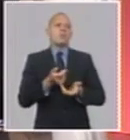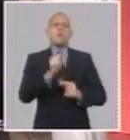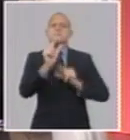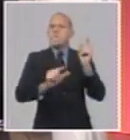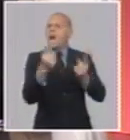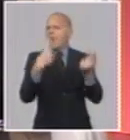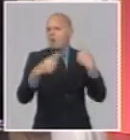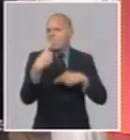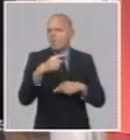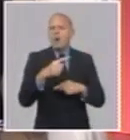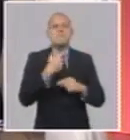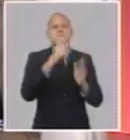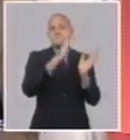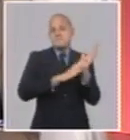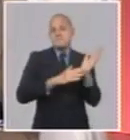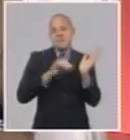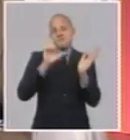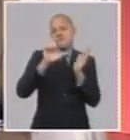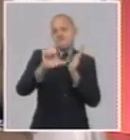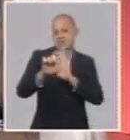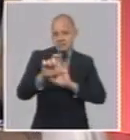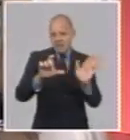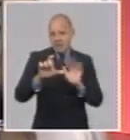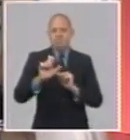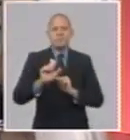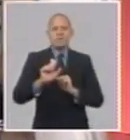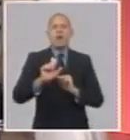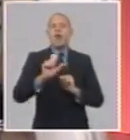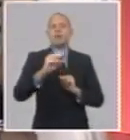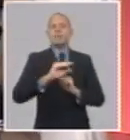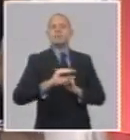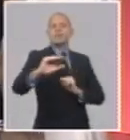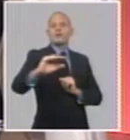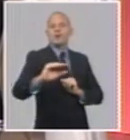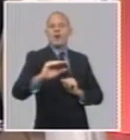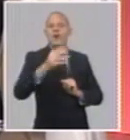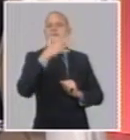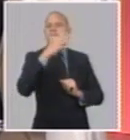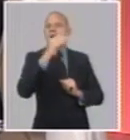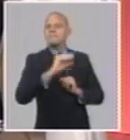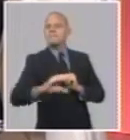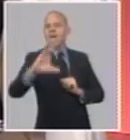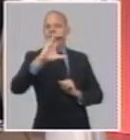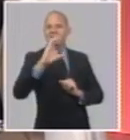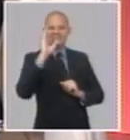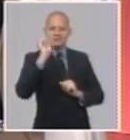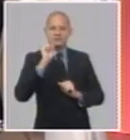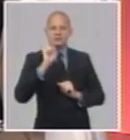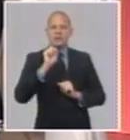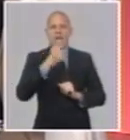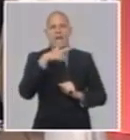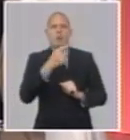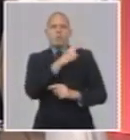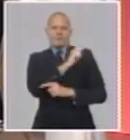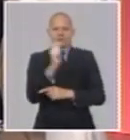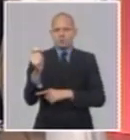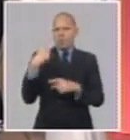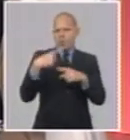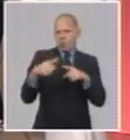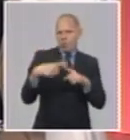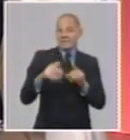ningún sentido que lo que hagamos hecho entonces conlleve a aplicar dispensas